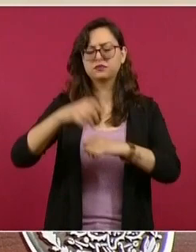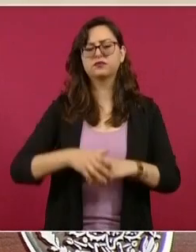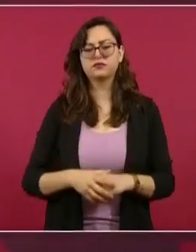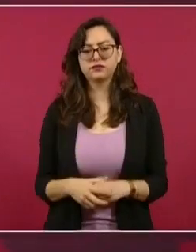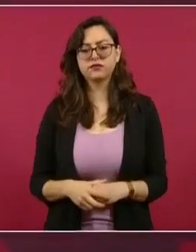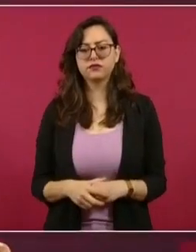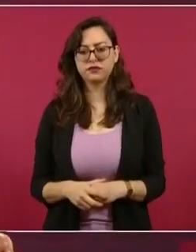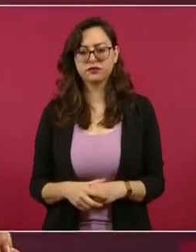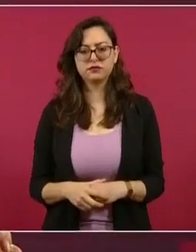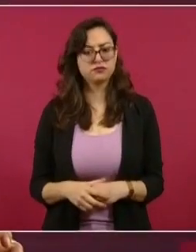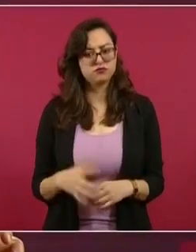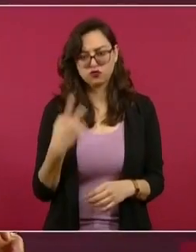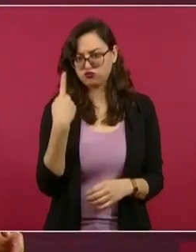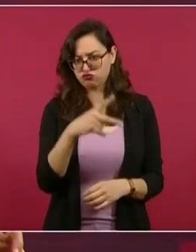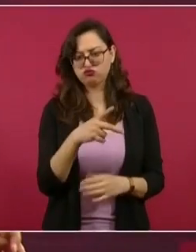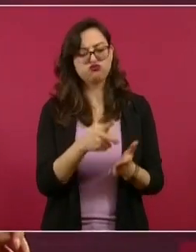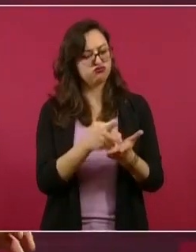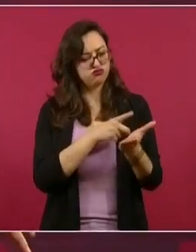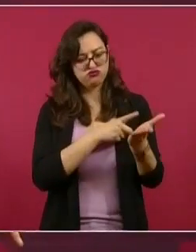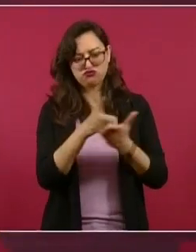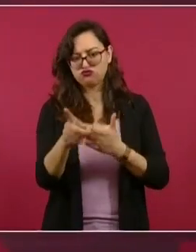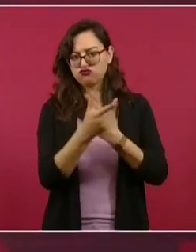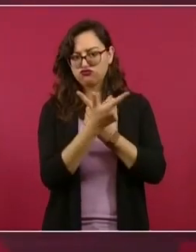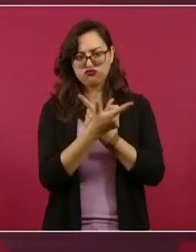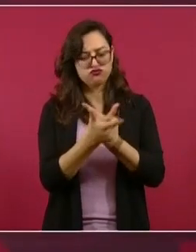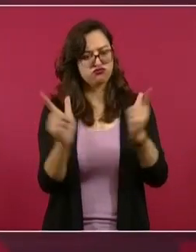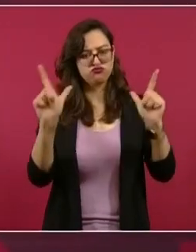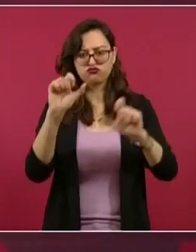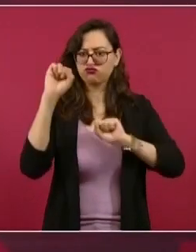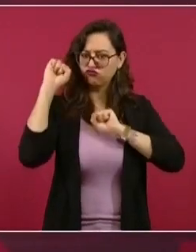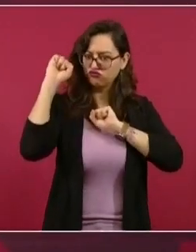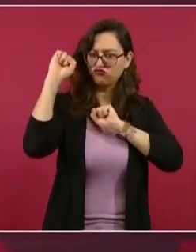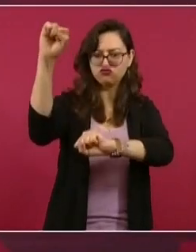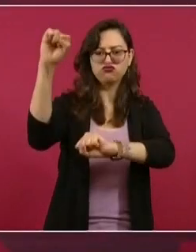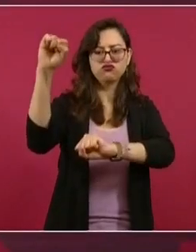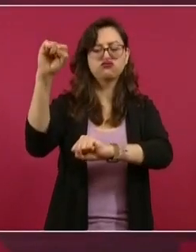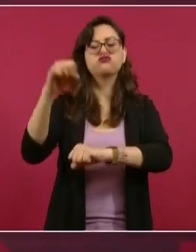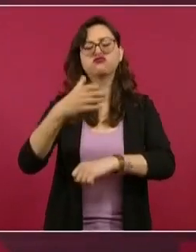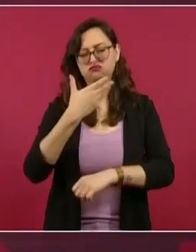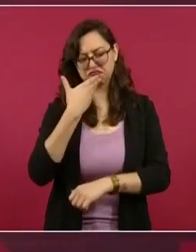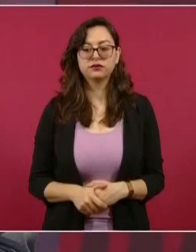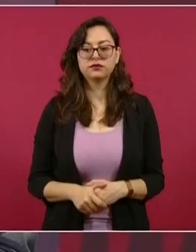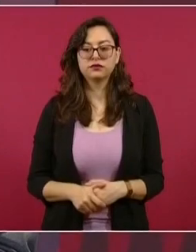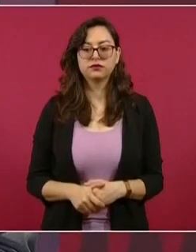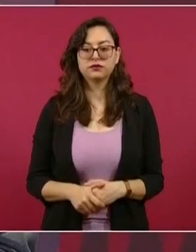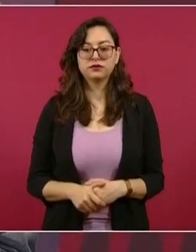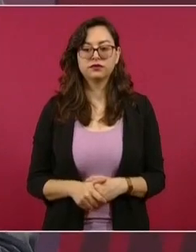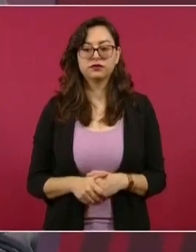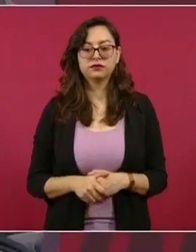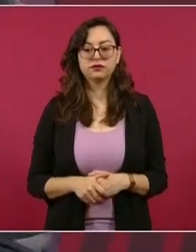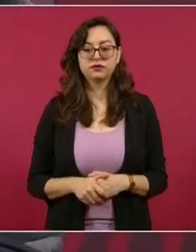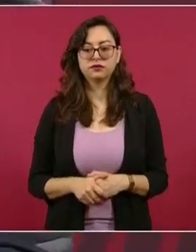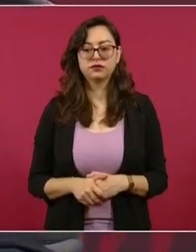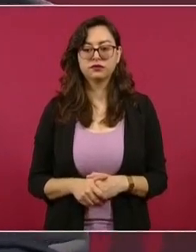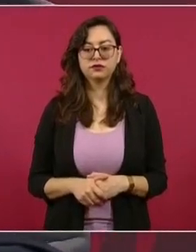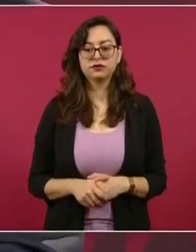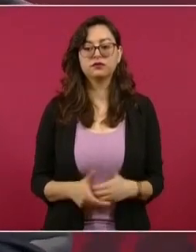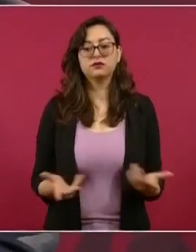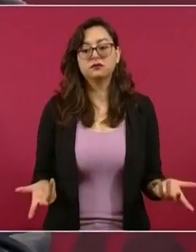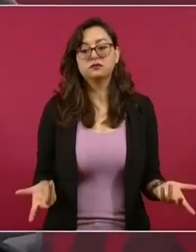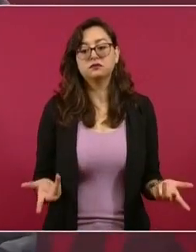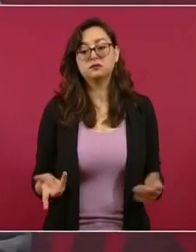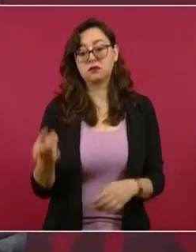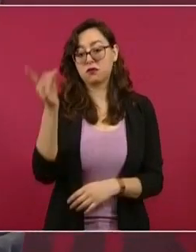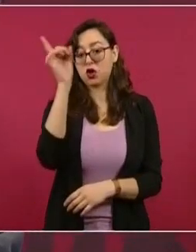ejerciendo el derecho que tenemos todos de manifestarnos. Todo lo recomendar,